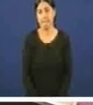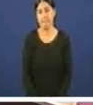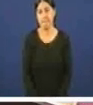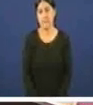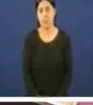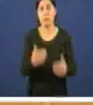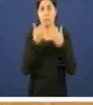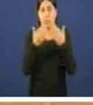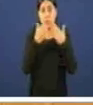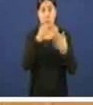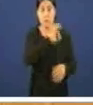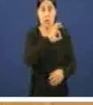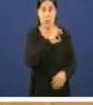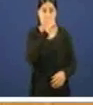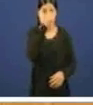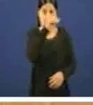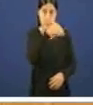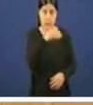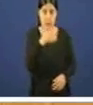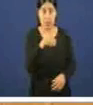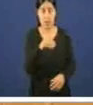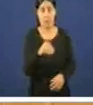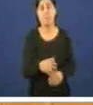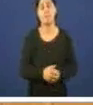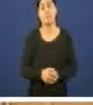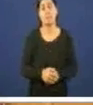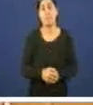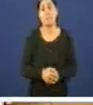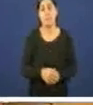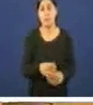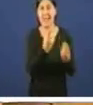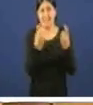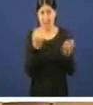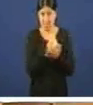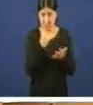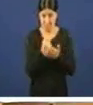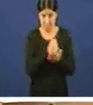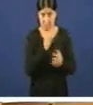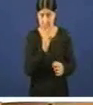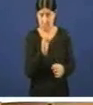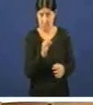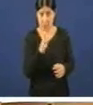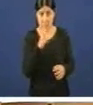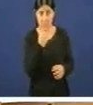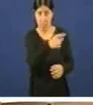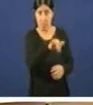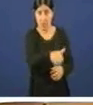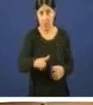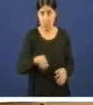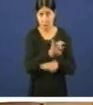moitas gracias señor presidente señor Pui falto de argumentos de bandar vostedes cando ten que manipular cartas